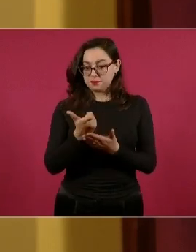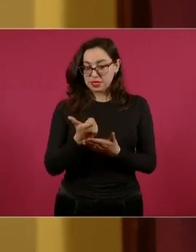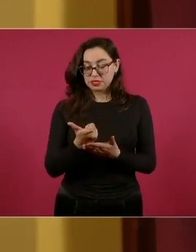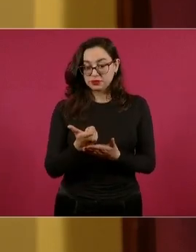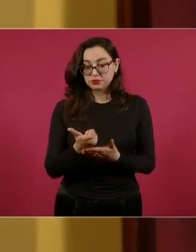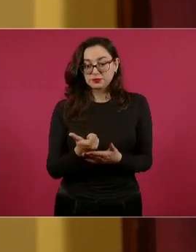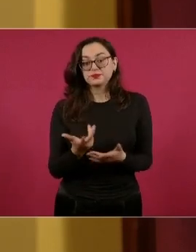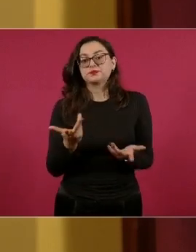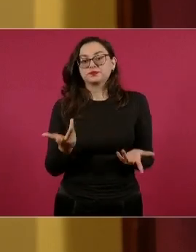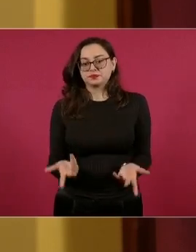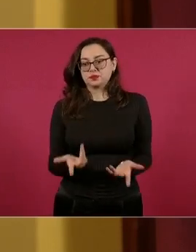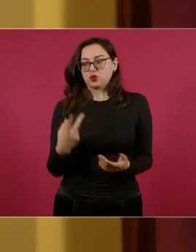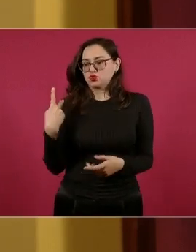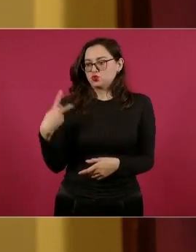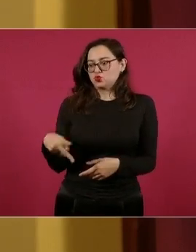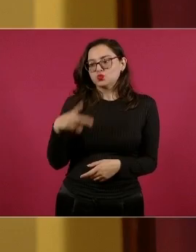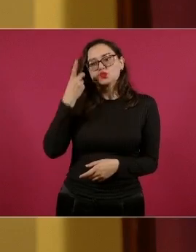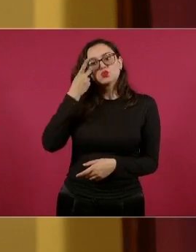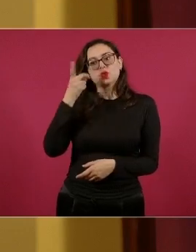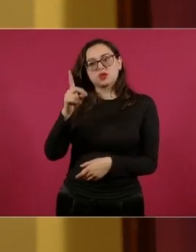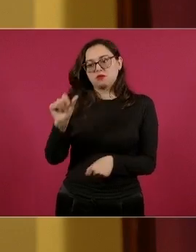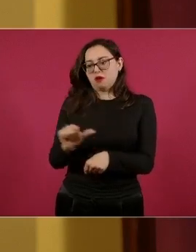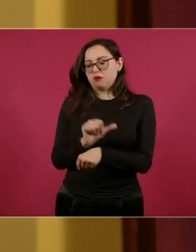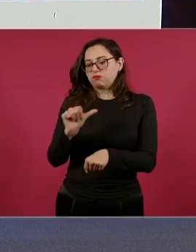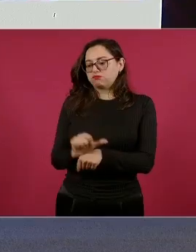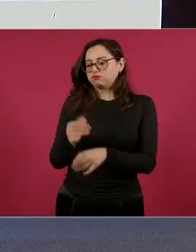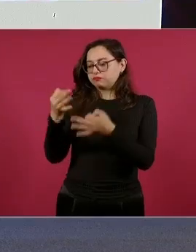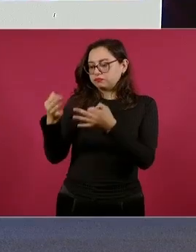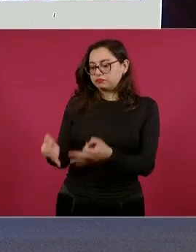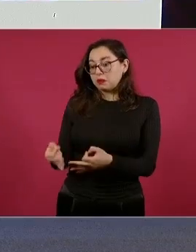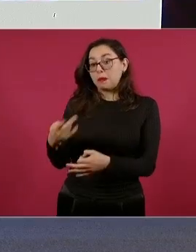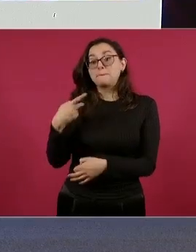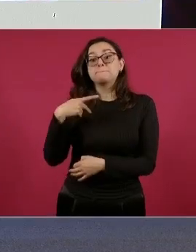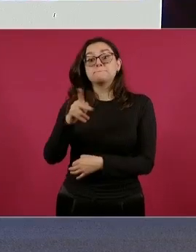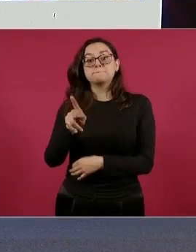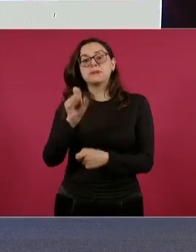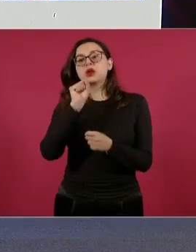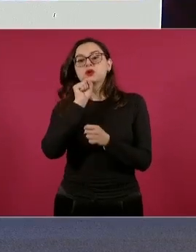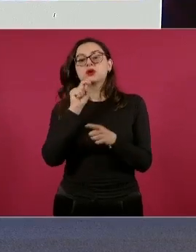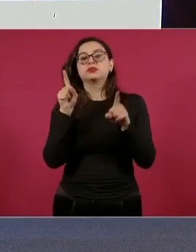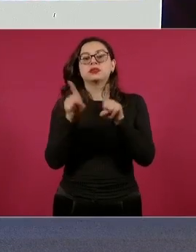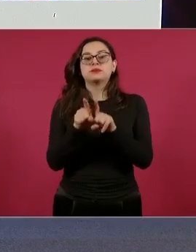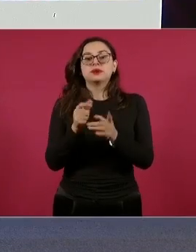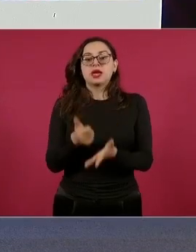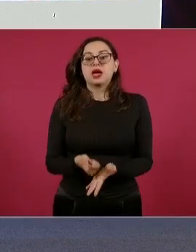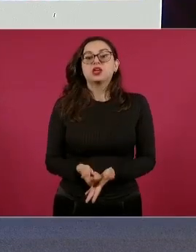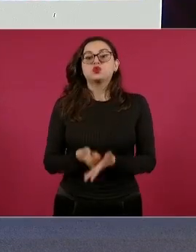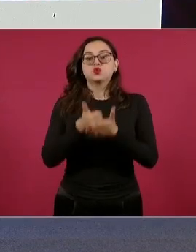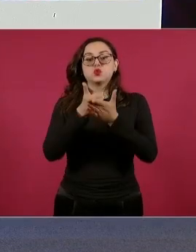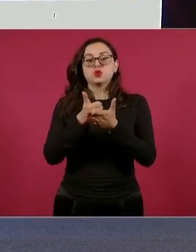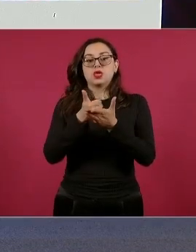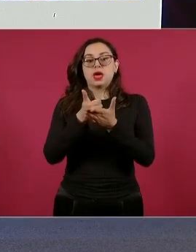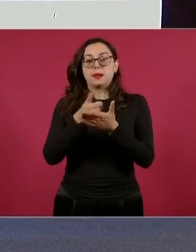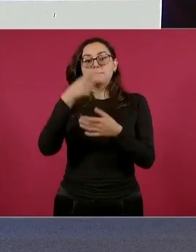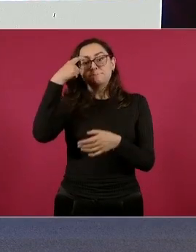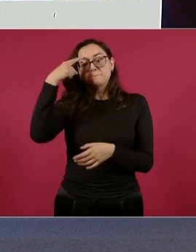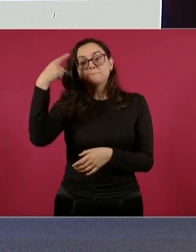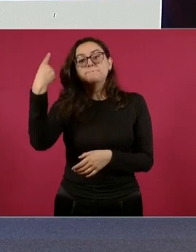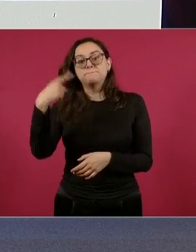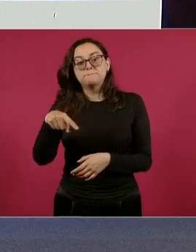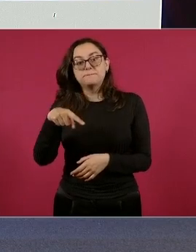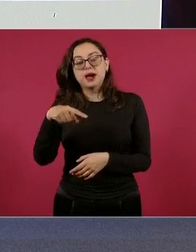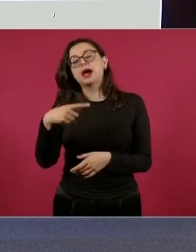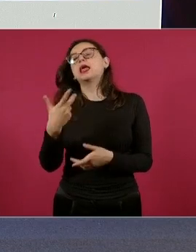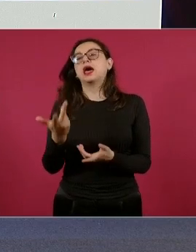ayudan a que todos los vehículos que sean regularizados pues ya no podrán